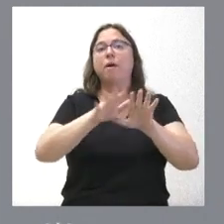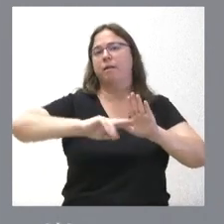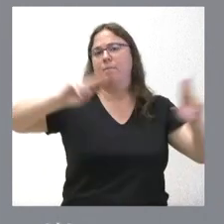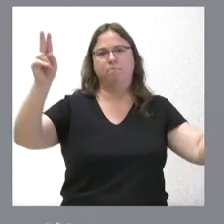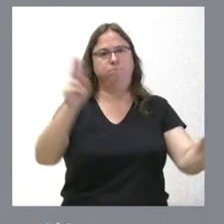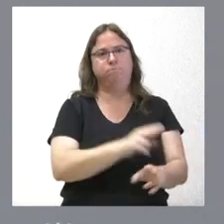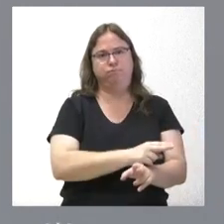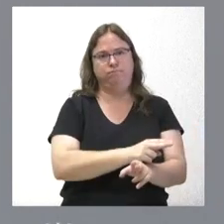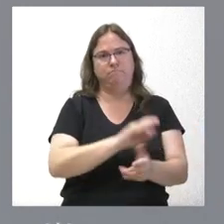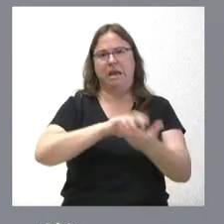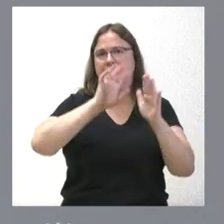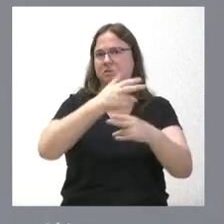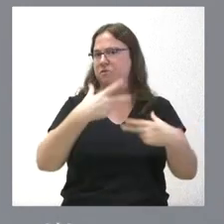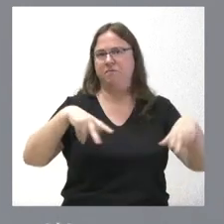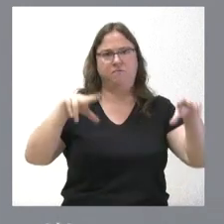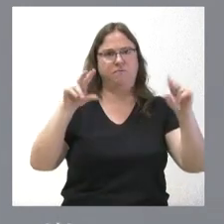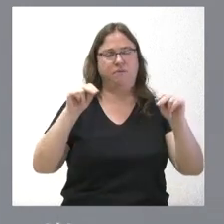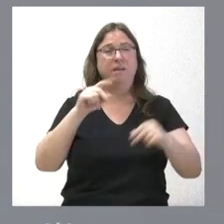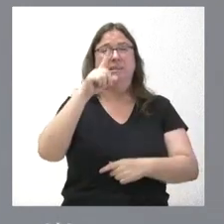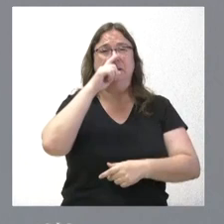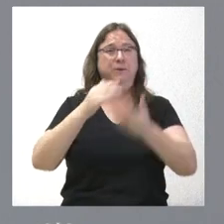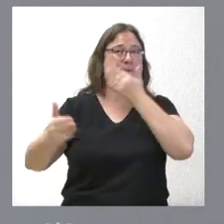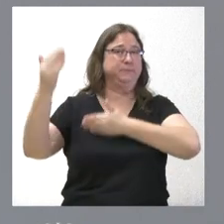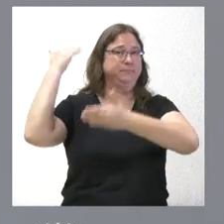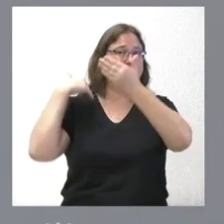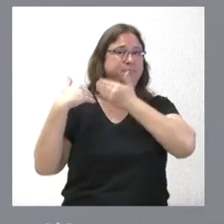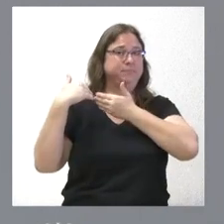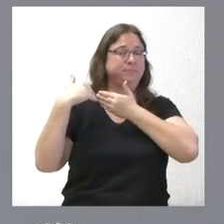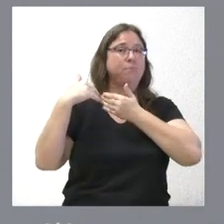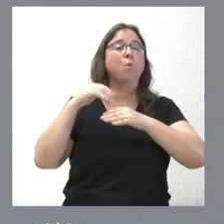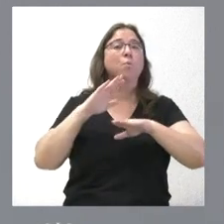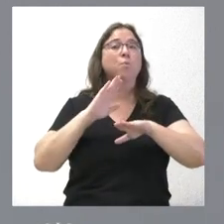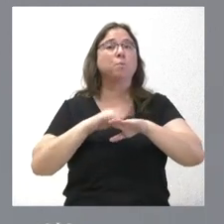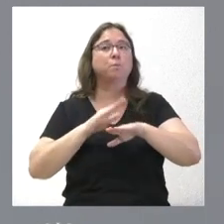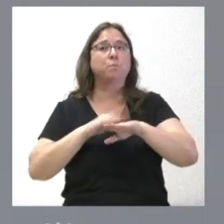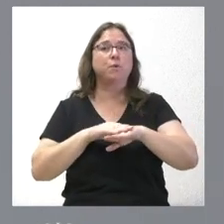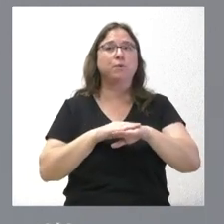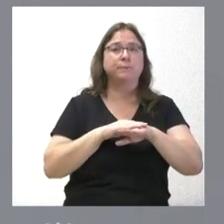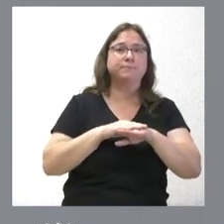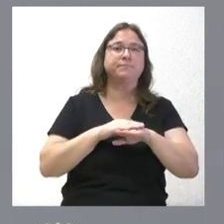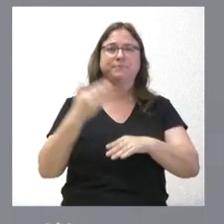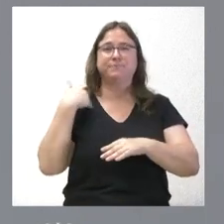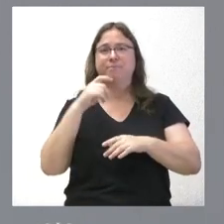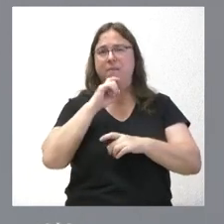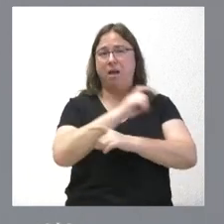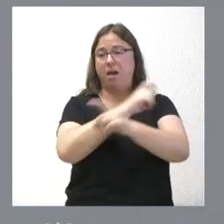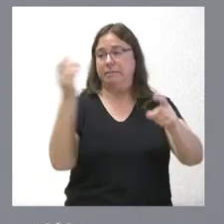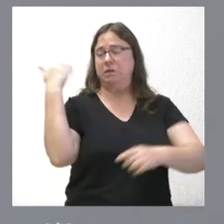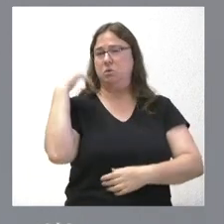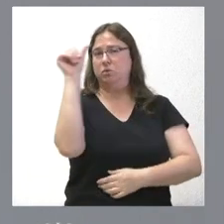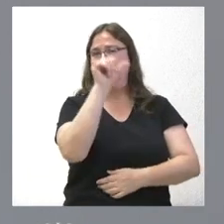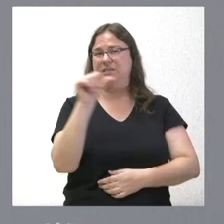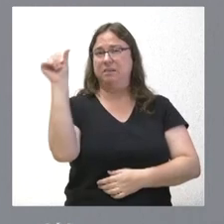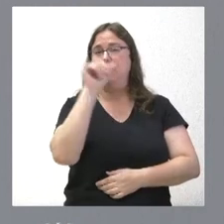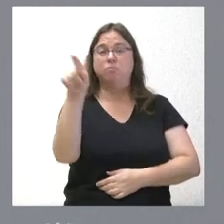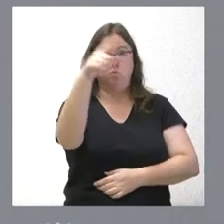en Castilla y León. Recordarán ustedes, porque lo anuncié así la pasada semana, yo creo que ante algunas